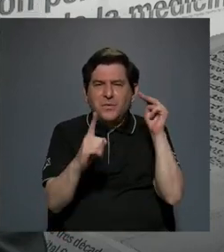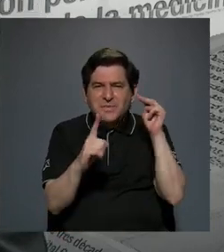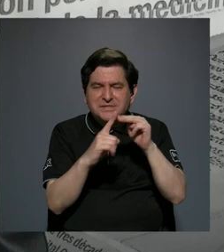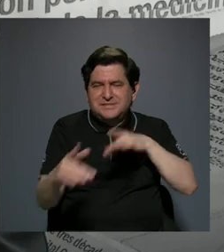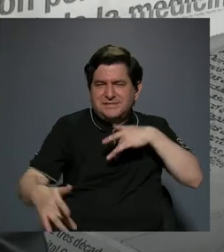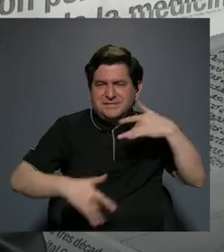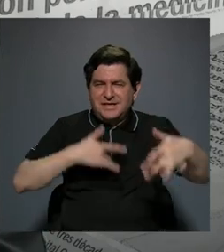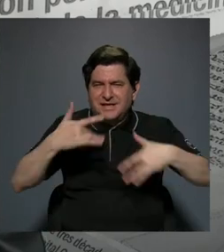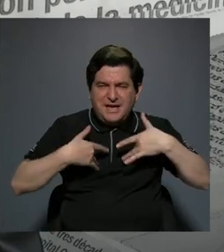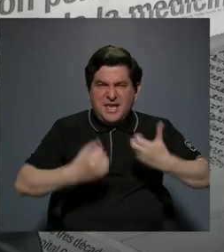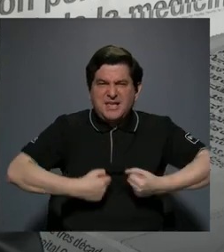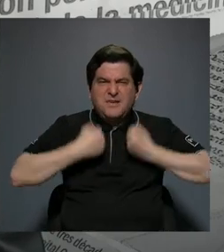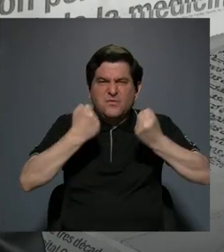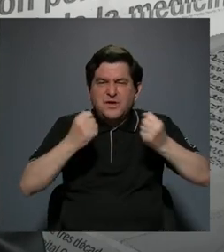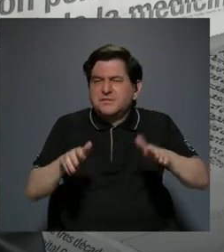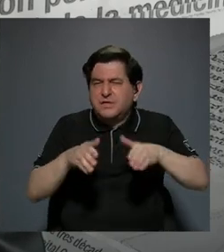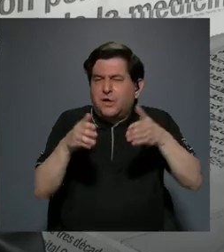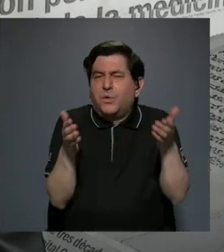sentimiento una fuerza